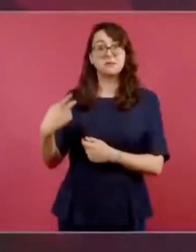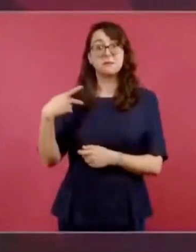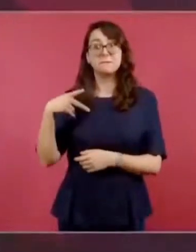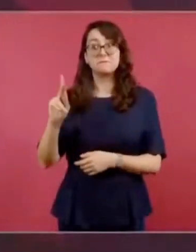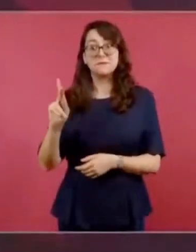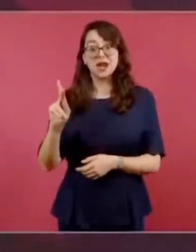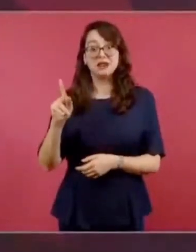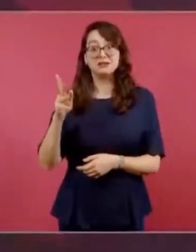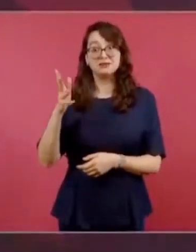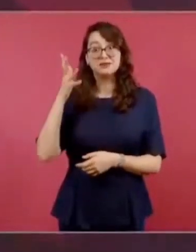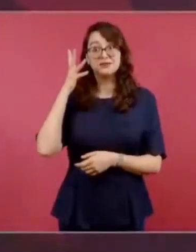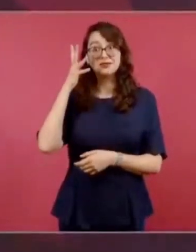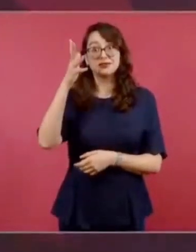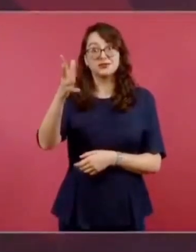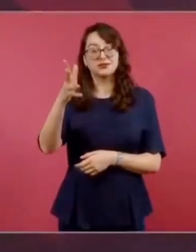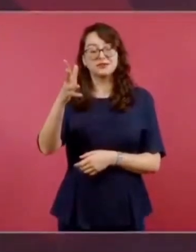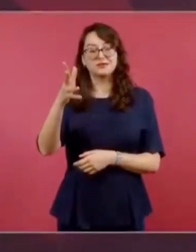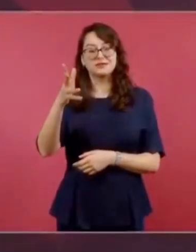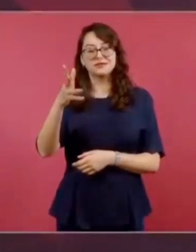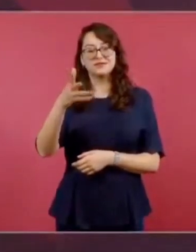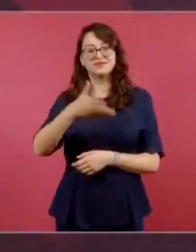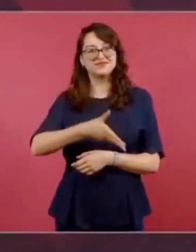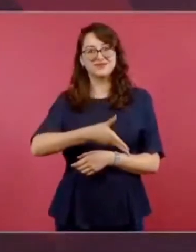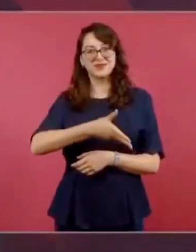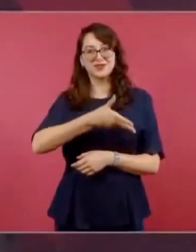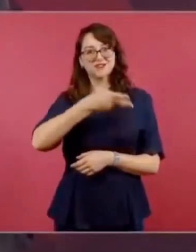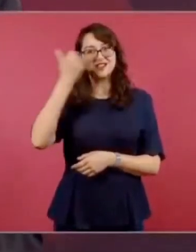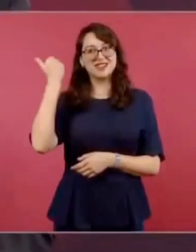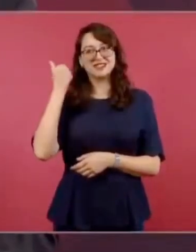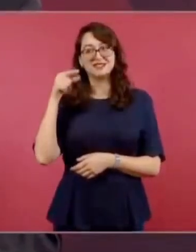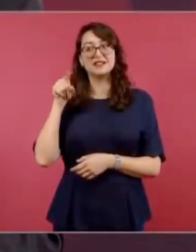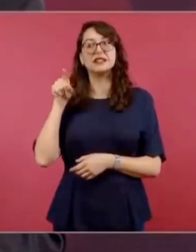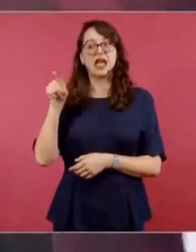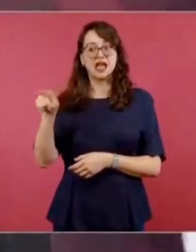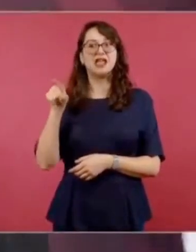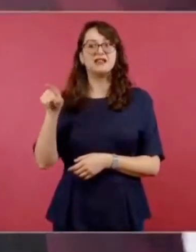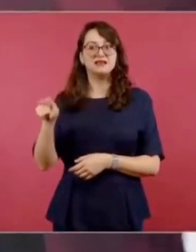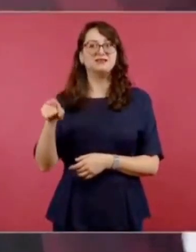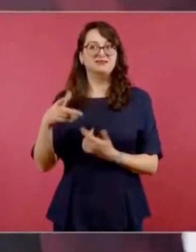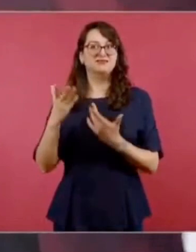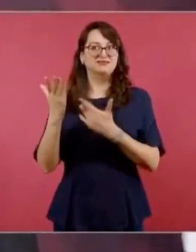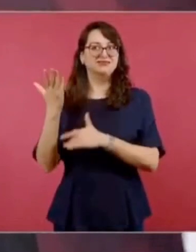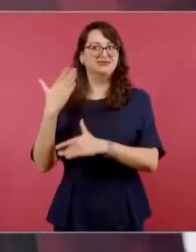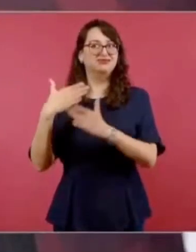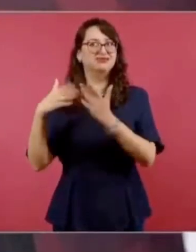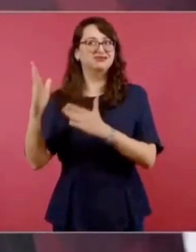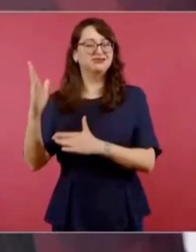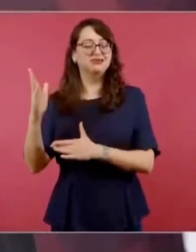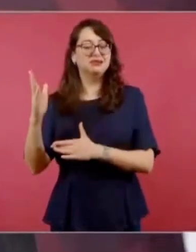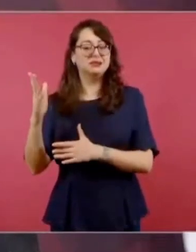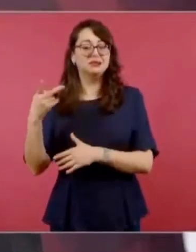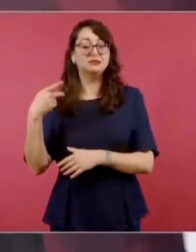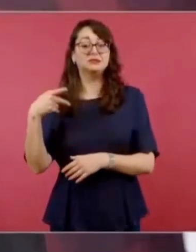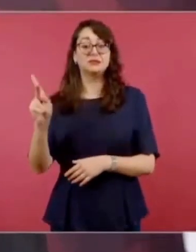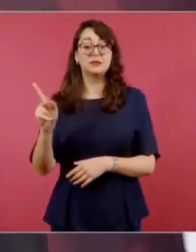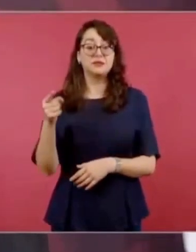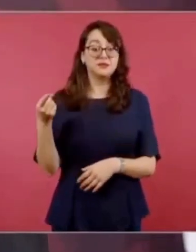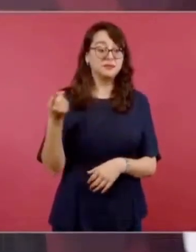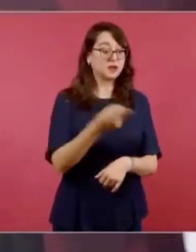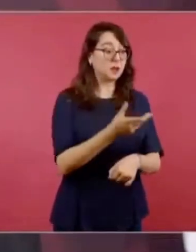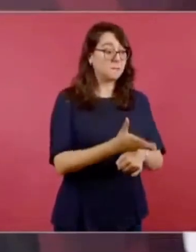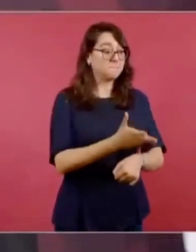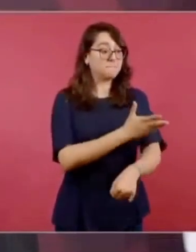aquel de Madero, de cuyas manos pendía en aquellos momentos